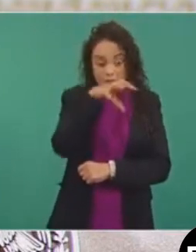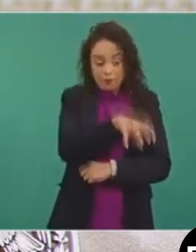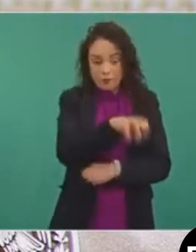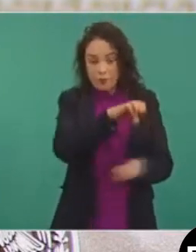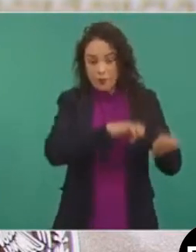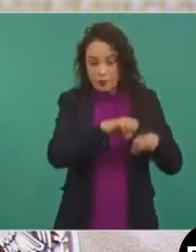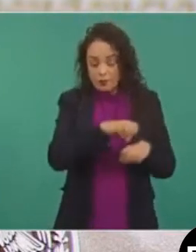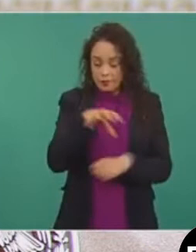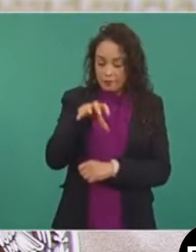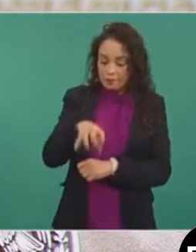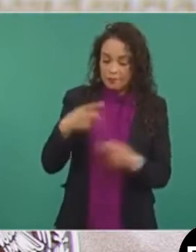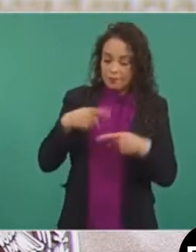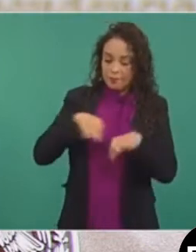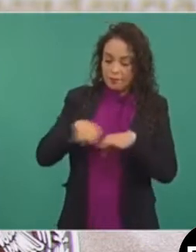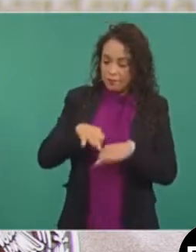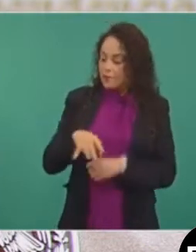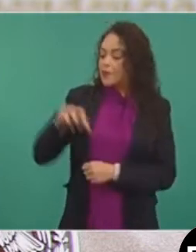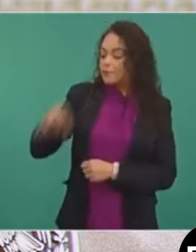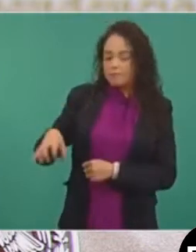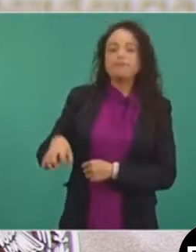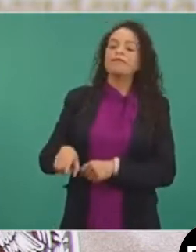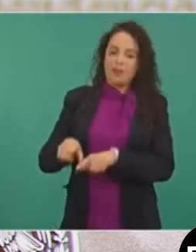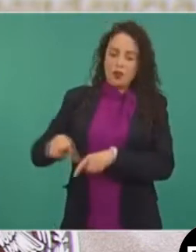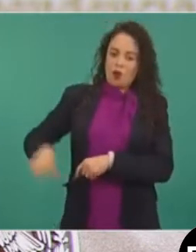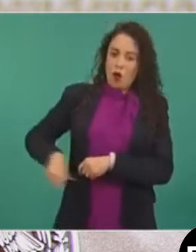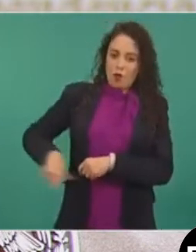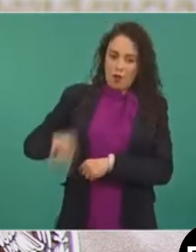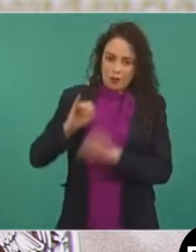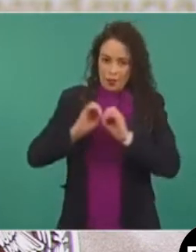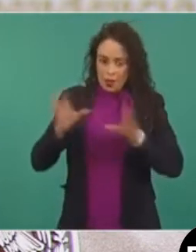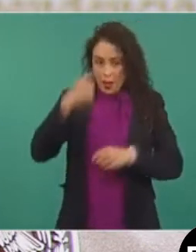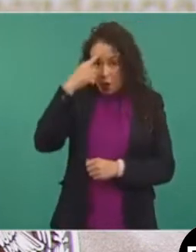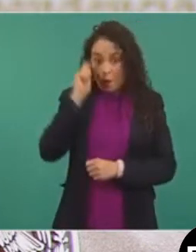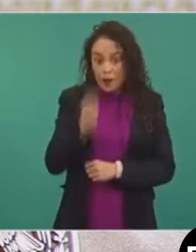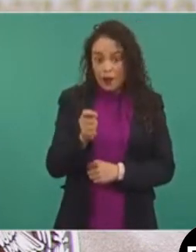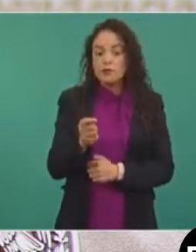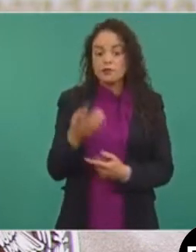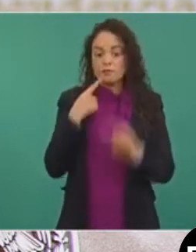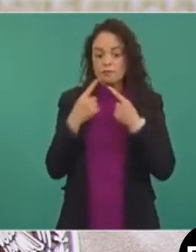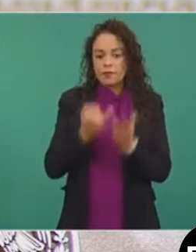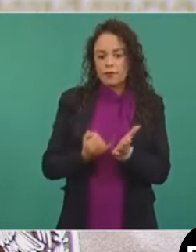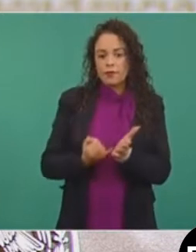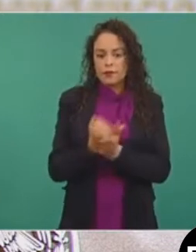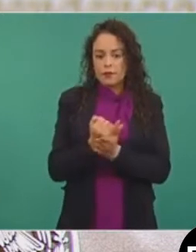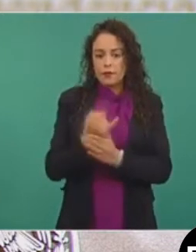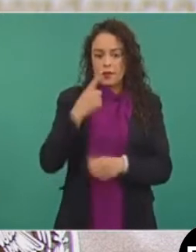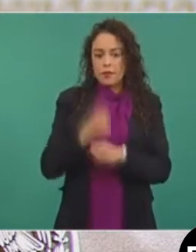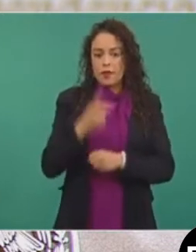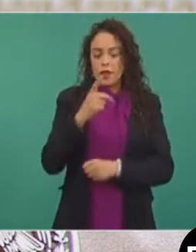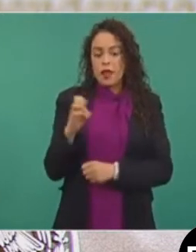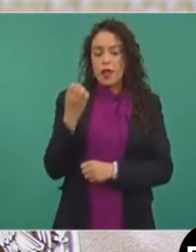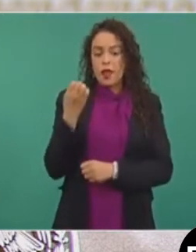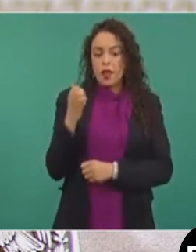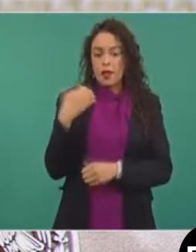sector obrero y, por supuesto, el gobierno para decidir respecto al incremento que aplicará a partir del primero de